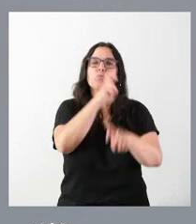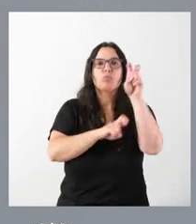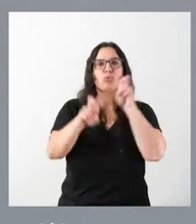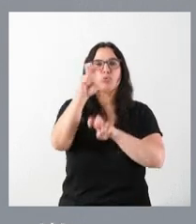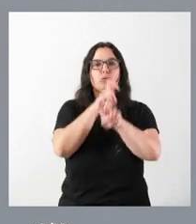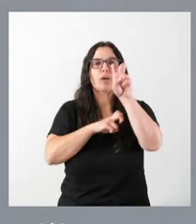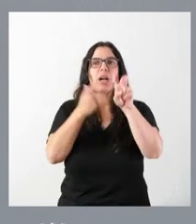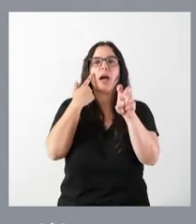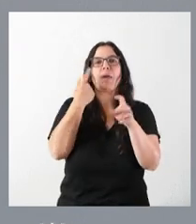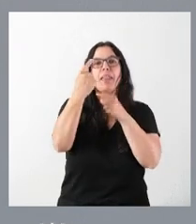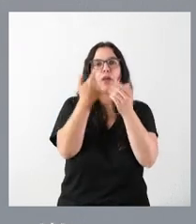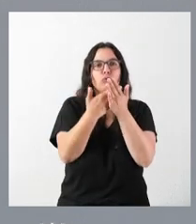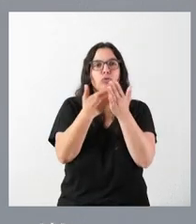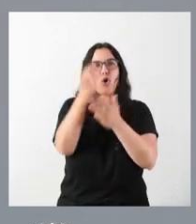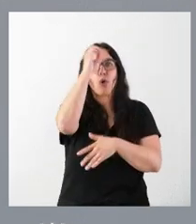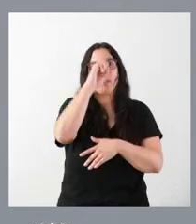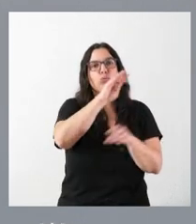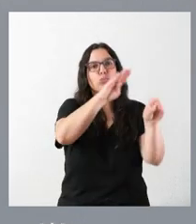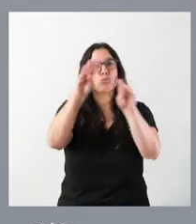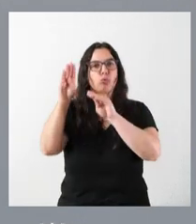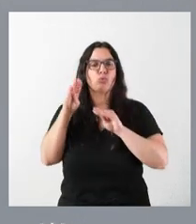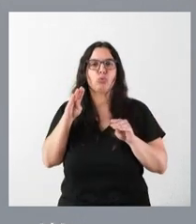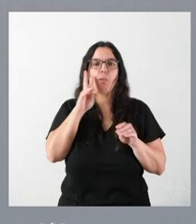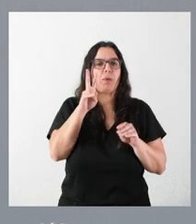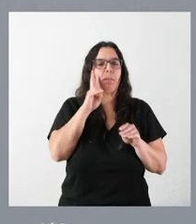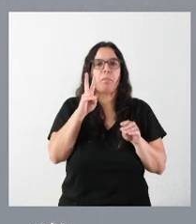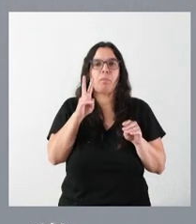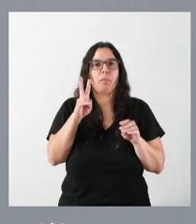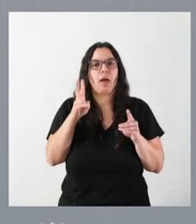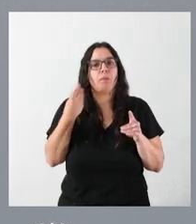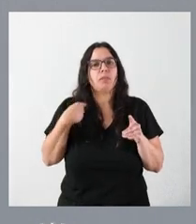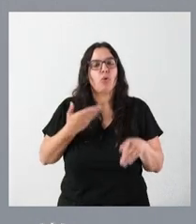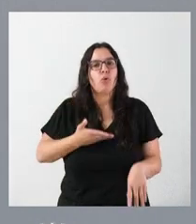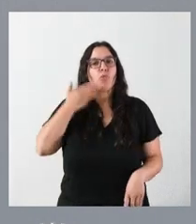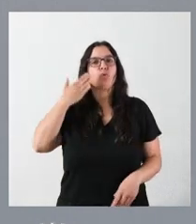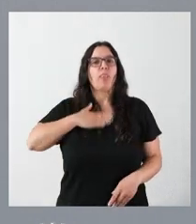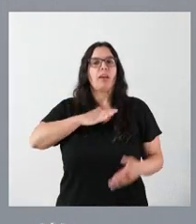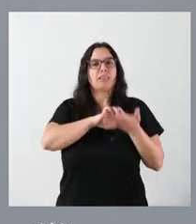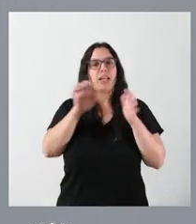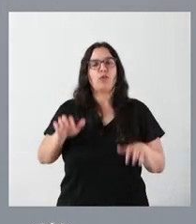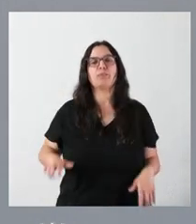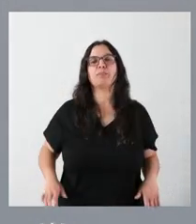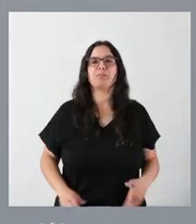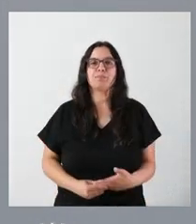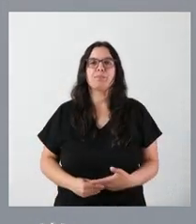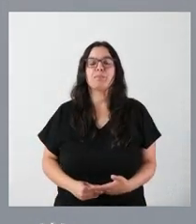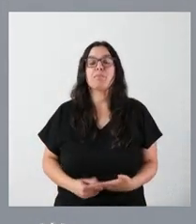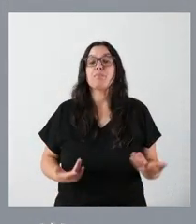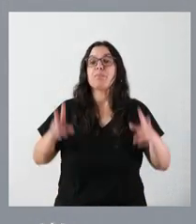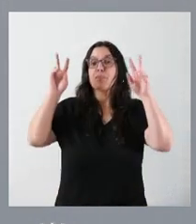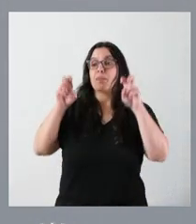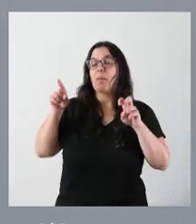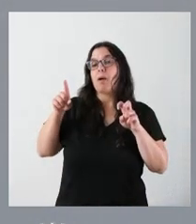esas valoraciones y puedan acceder a los datos desde el orgullo de ser de Castilla y León. Y respecto a sus